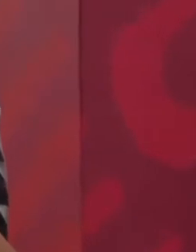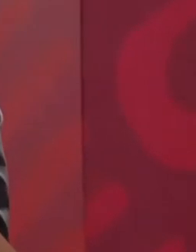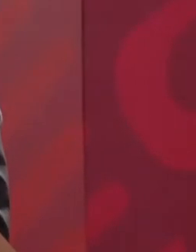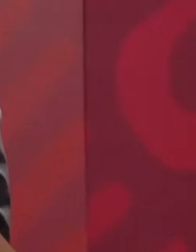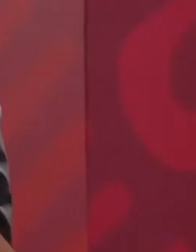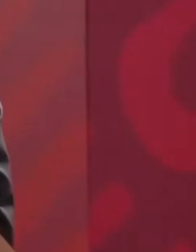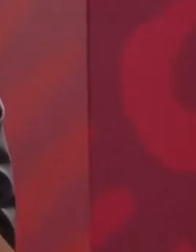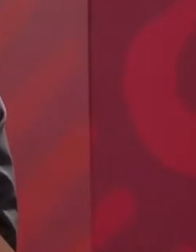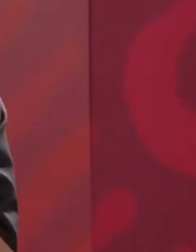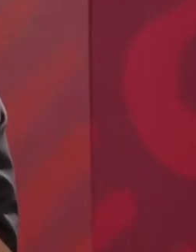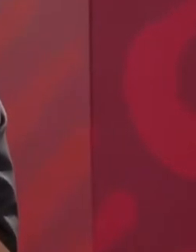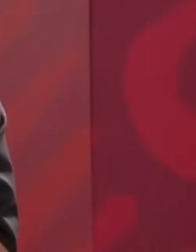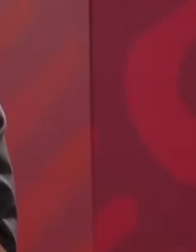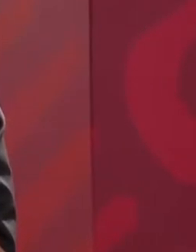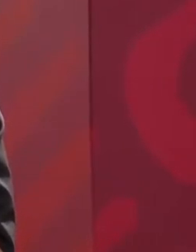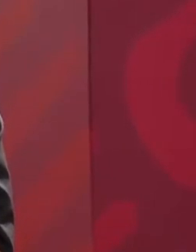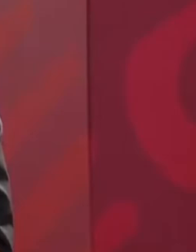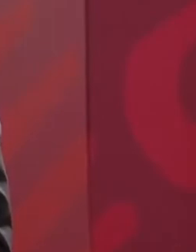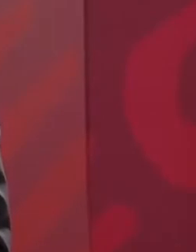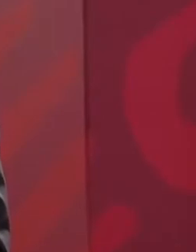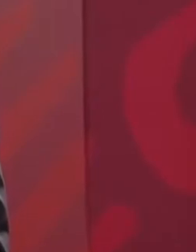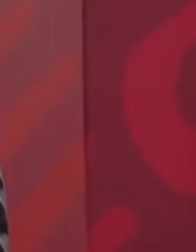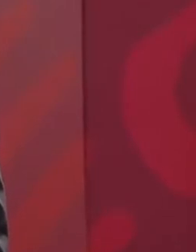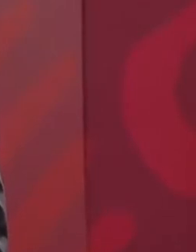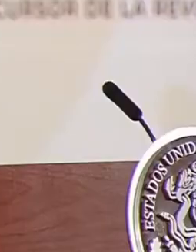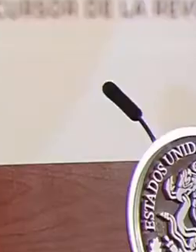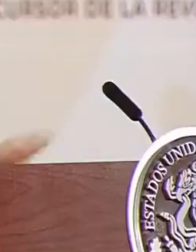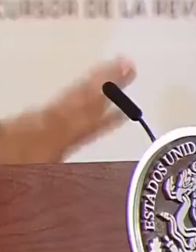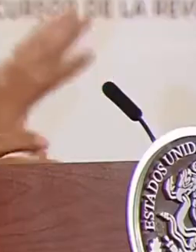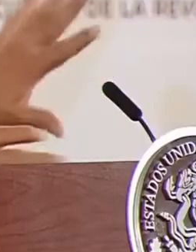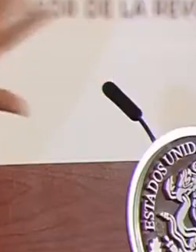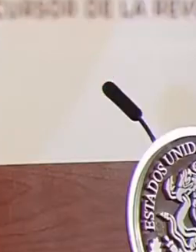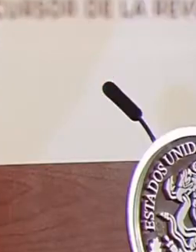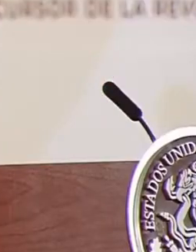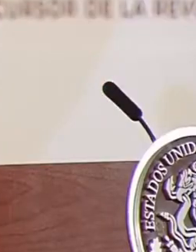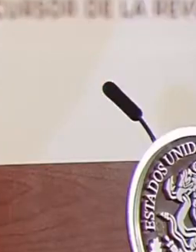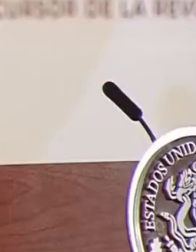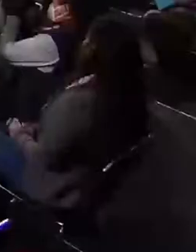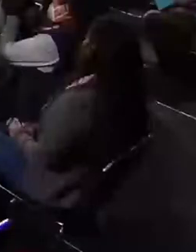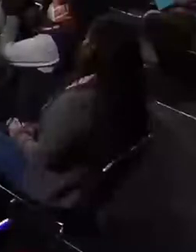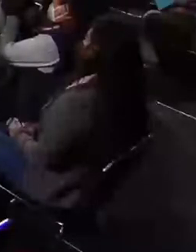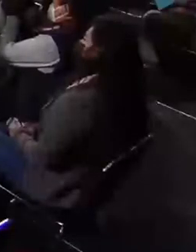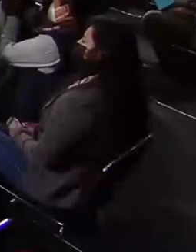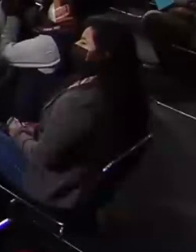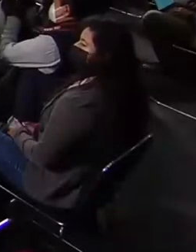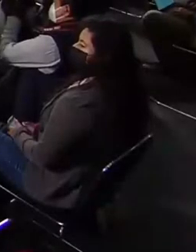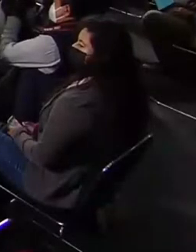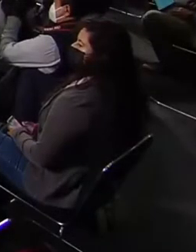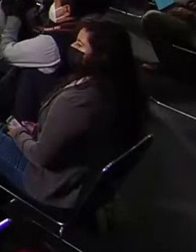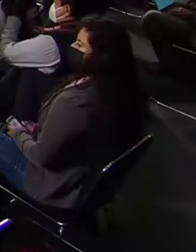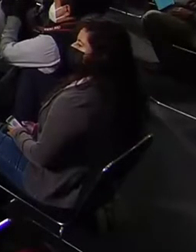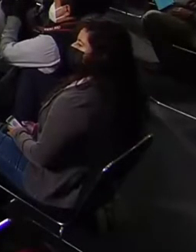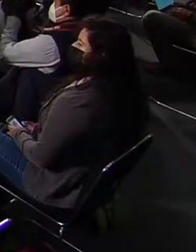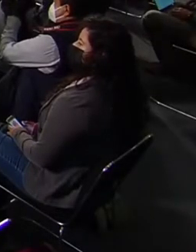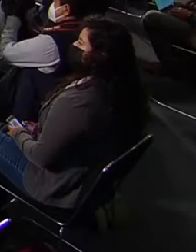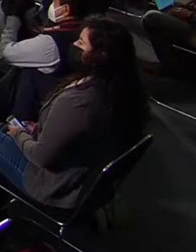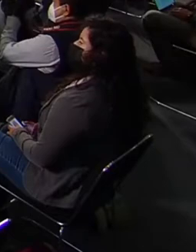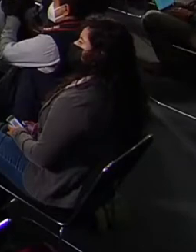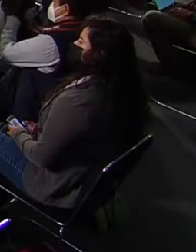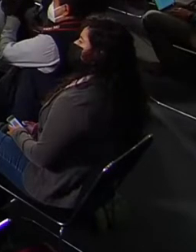porque para ellos o no existe el pueblo